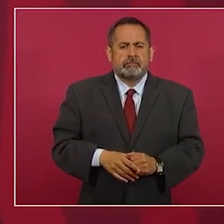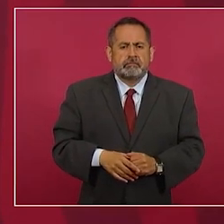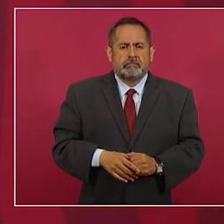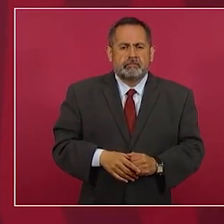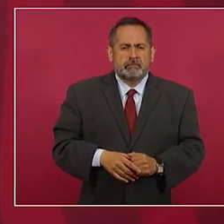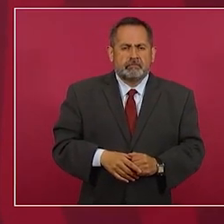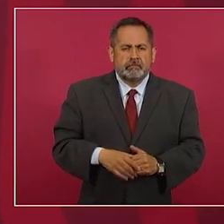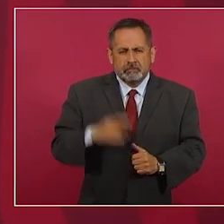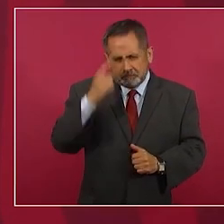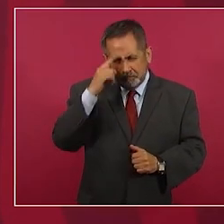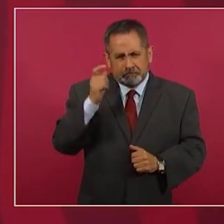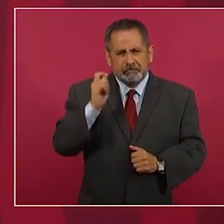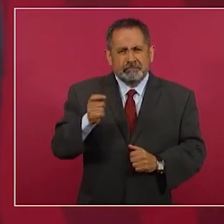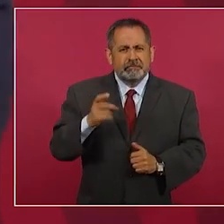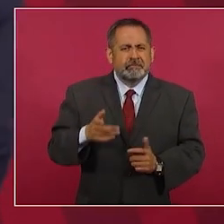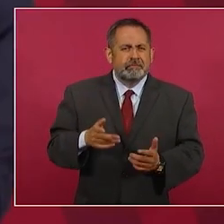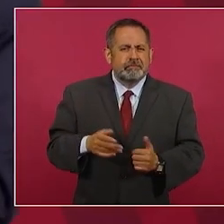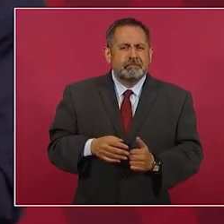para que